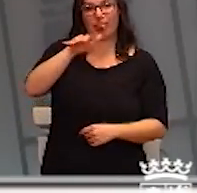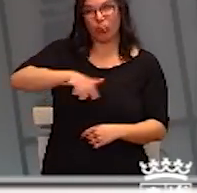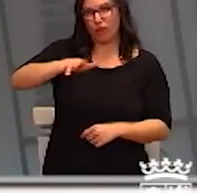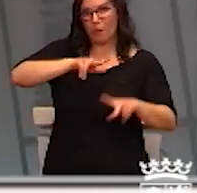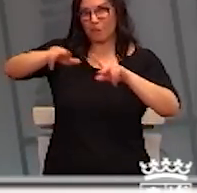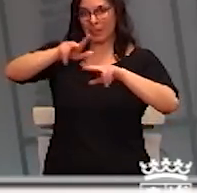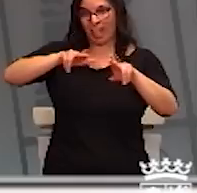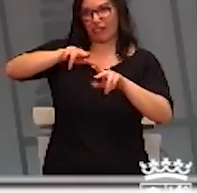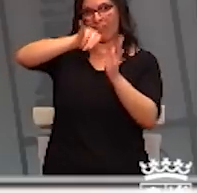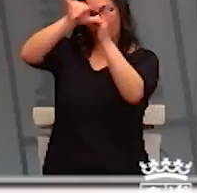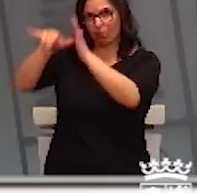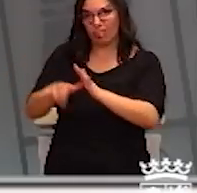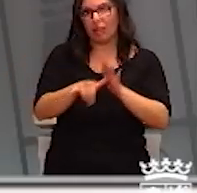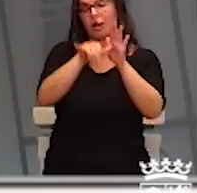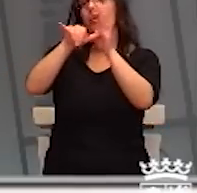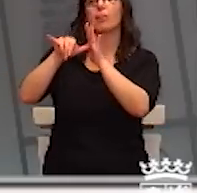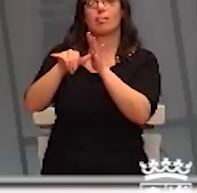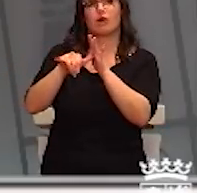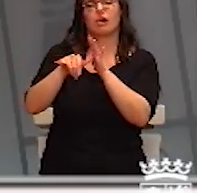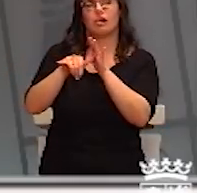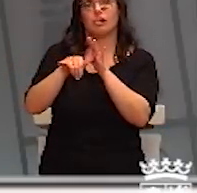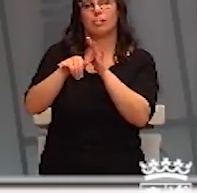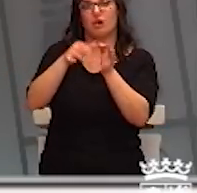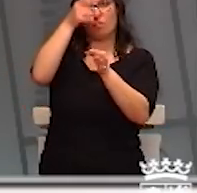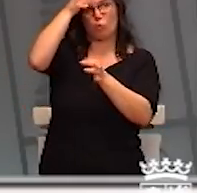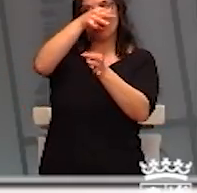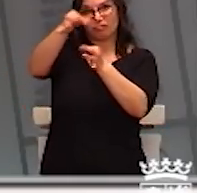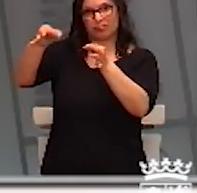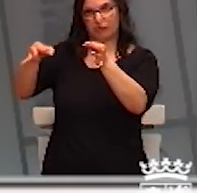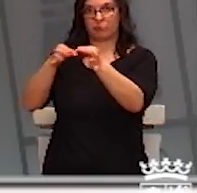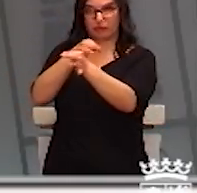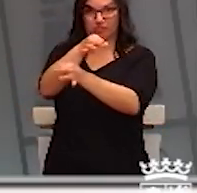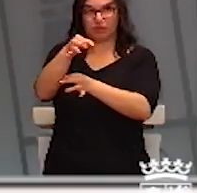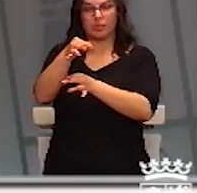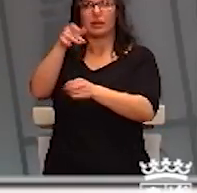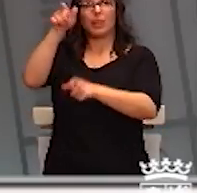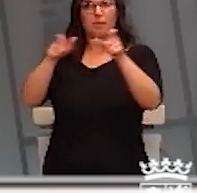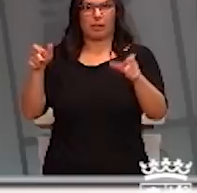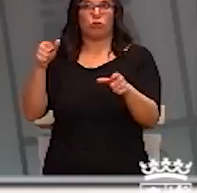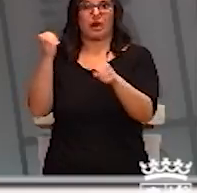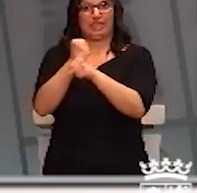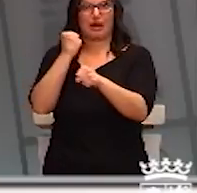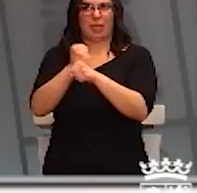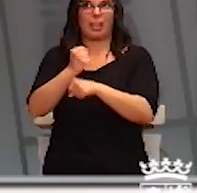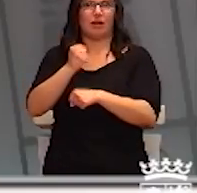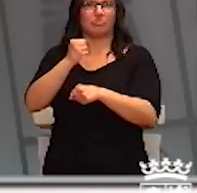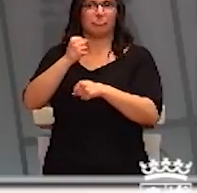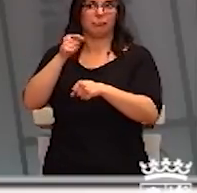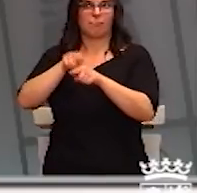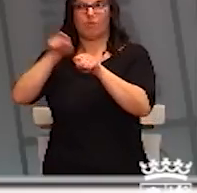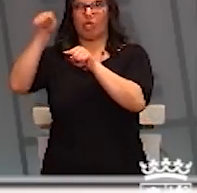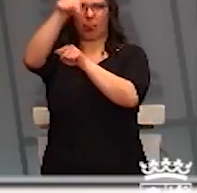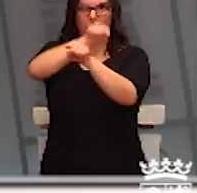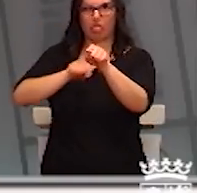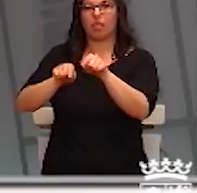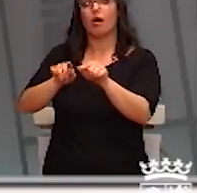de Évora y del entorno próximo de los municipios con presencia significativa de trabajadores residentes en Miranda la realización